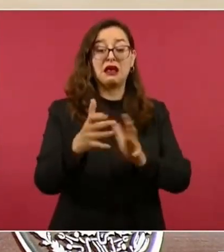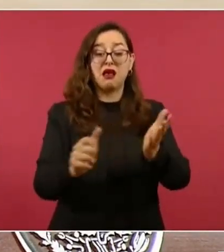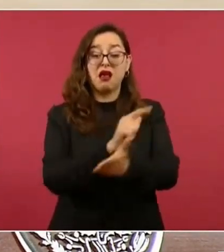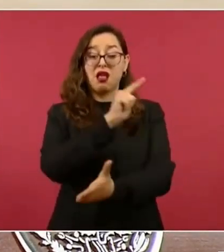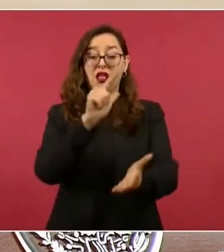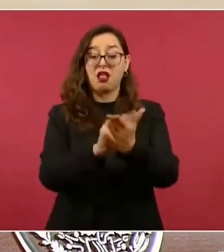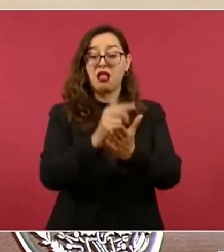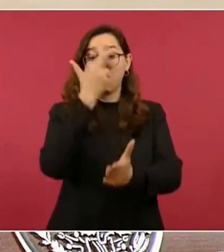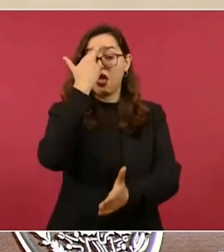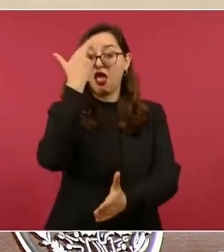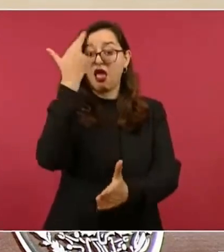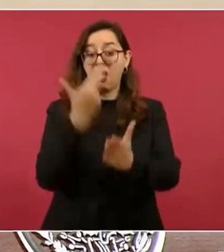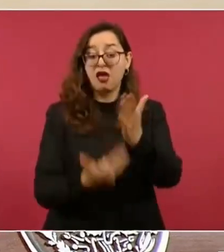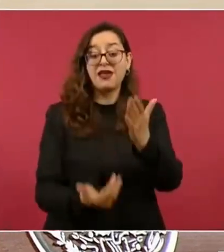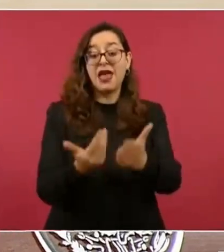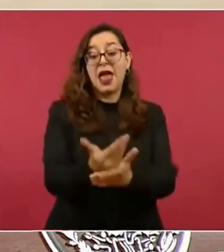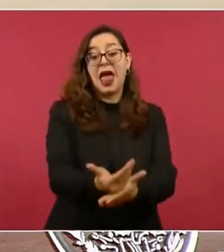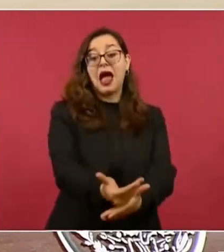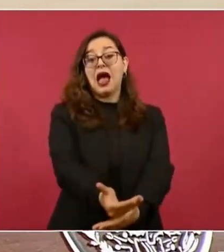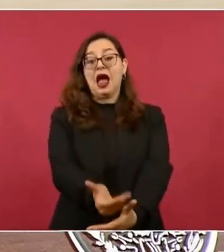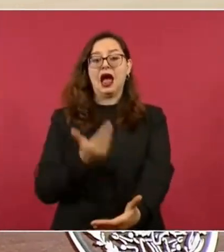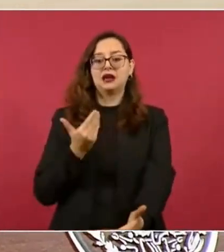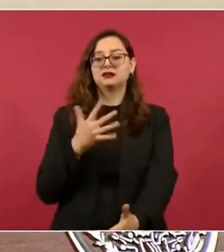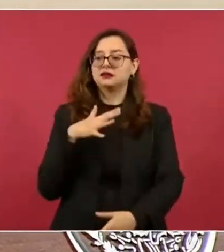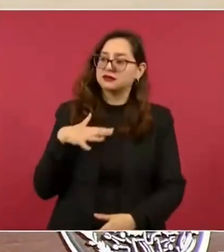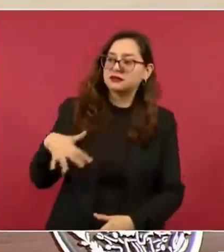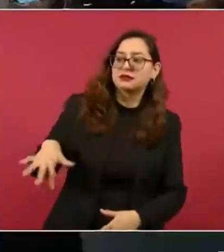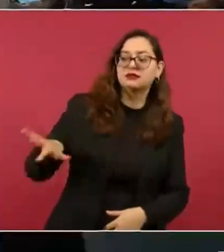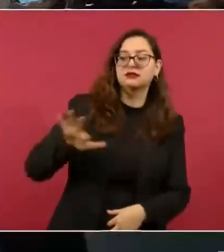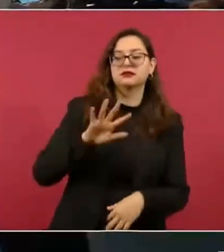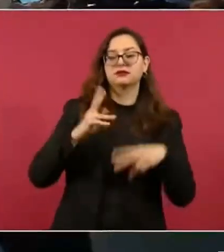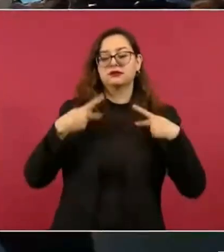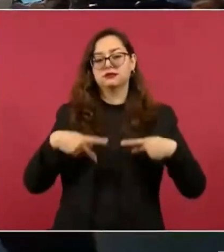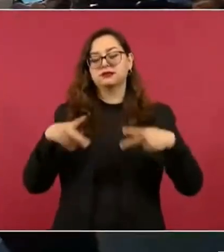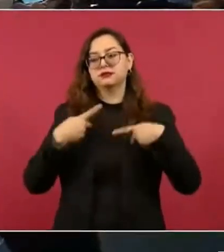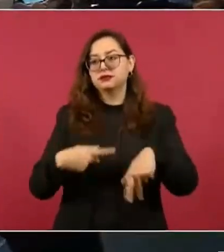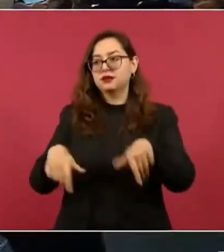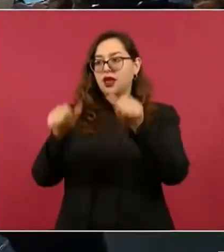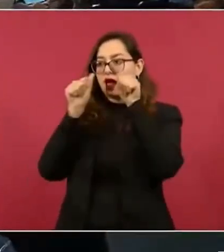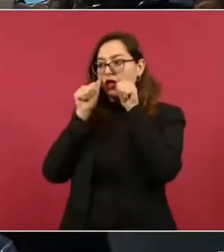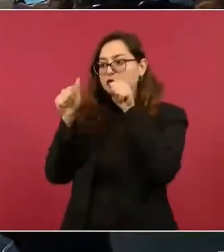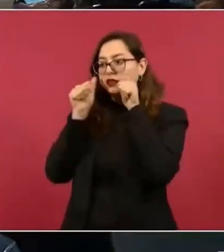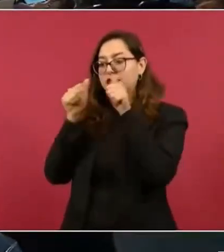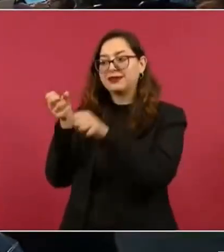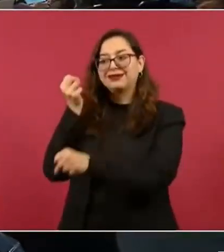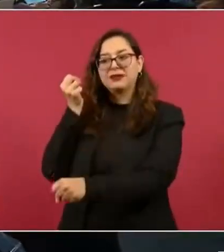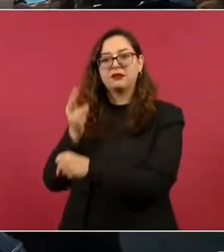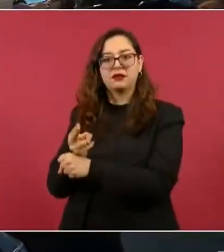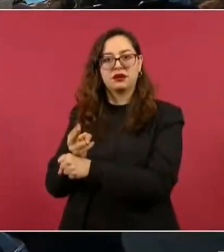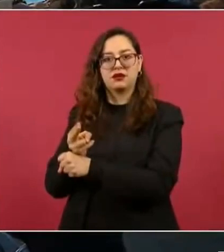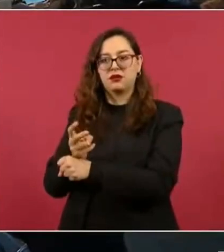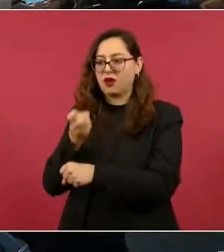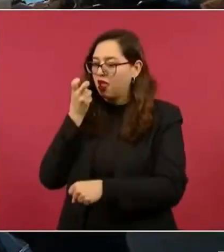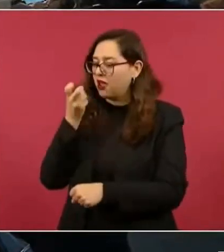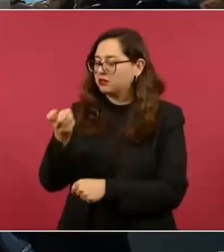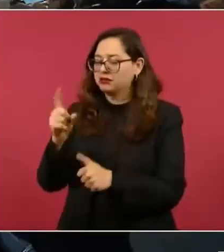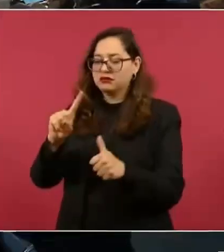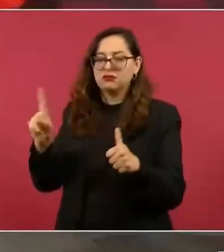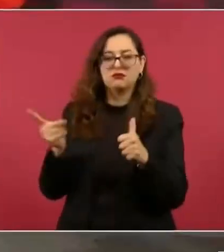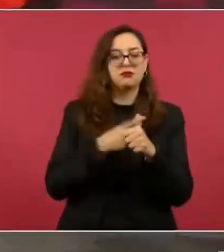Y eso no va a variar, porque consideramos